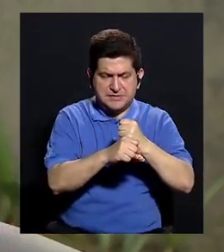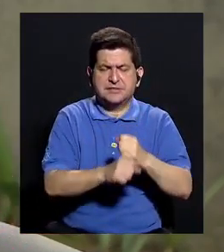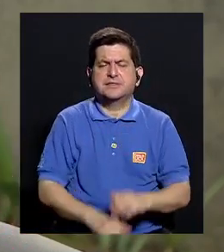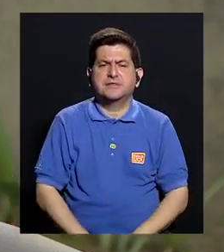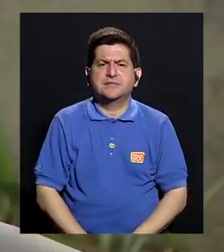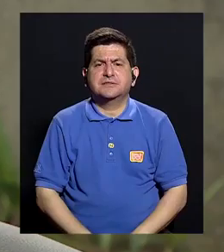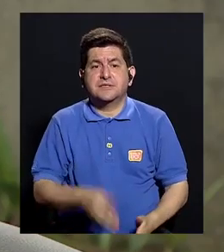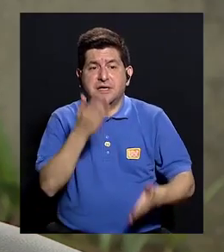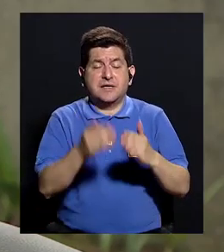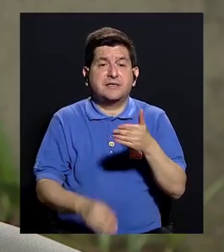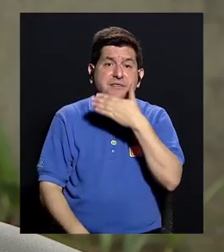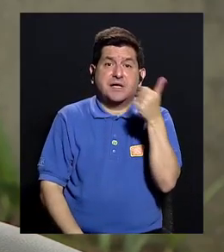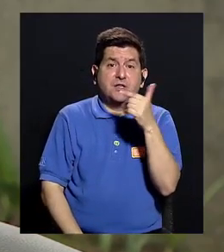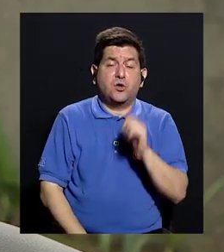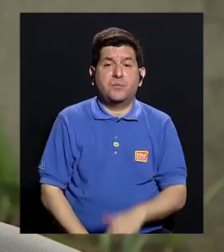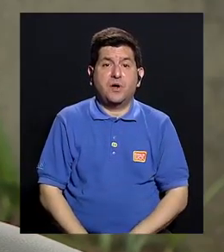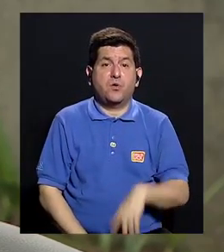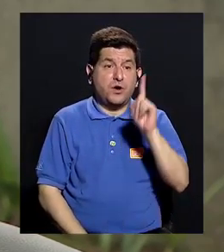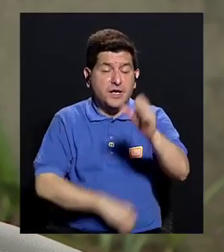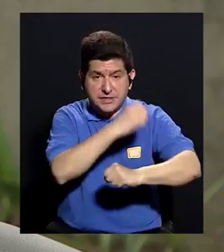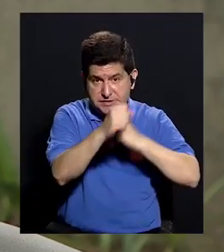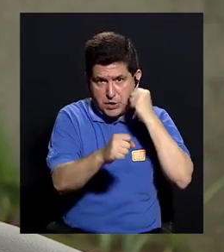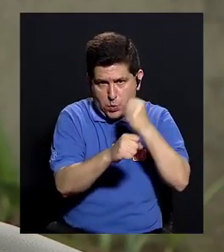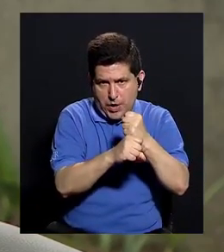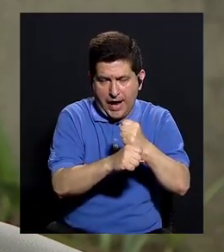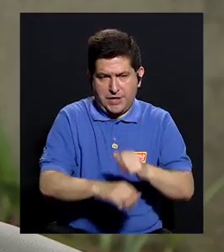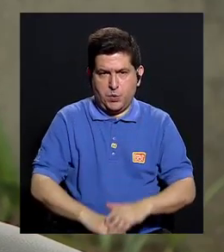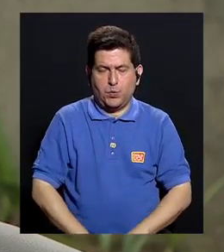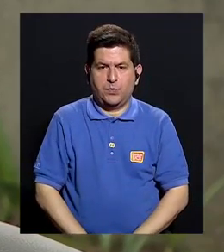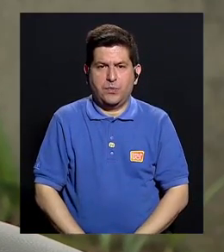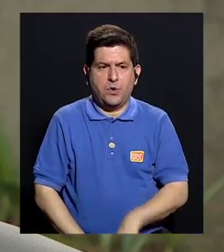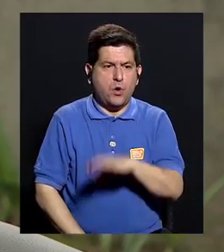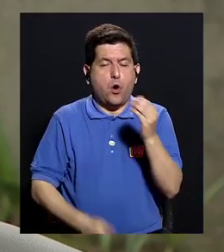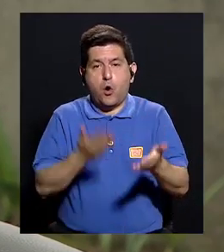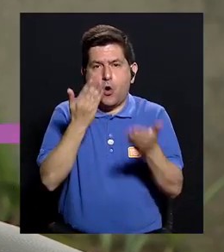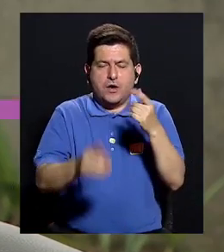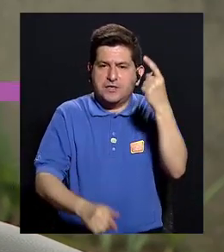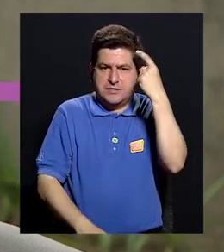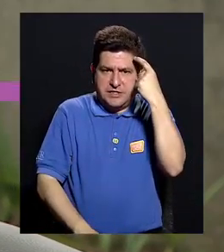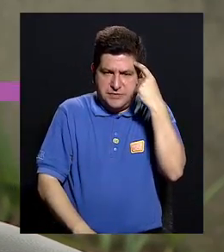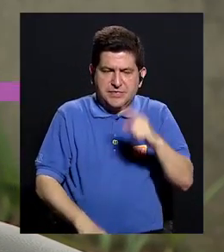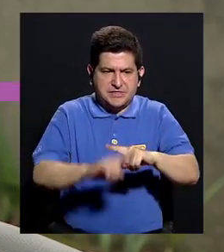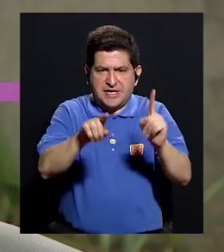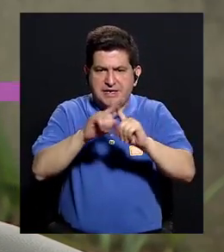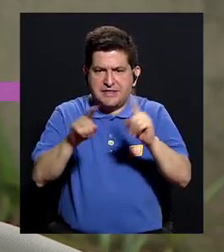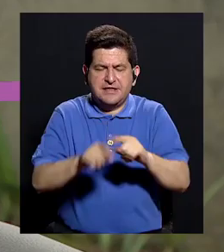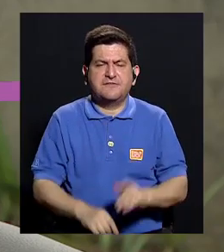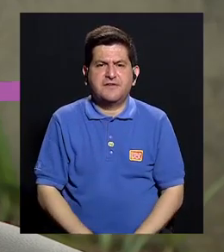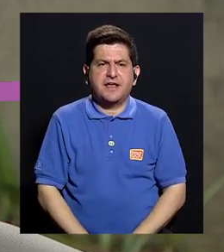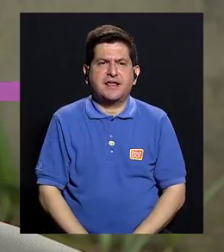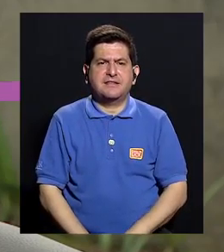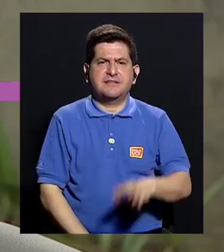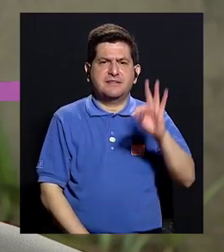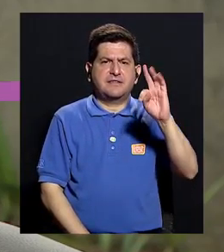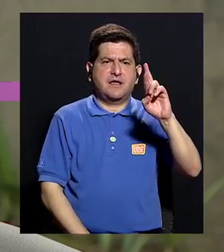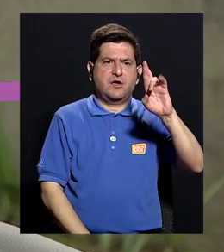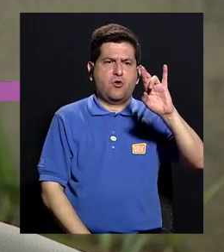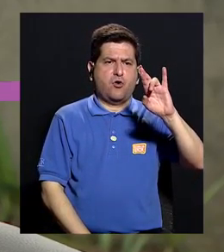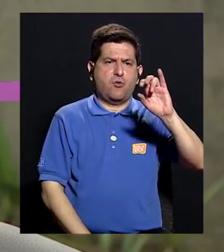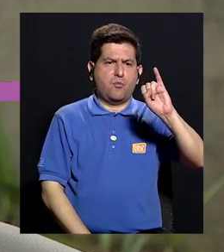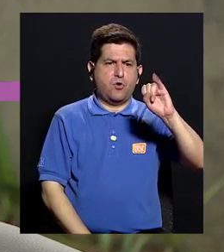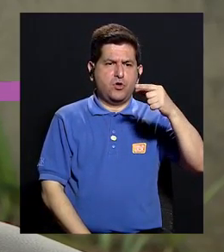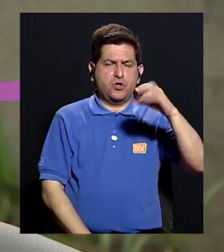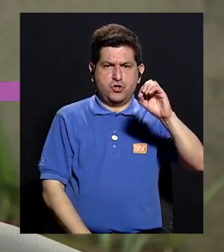Ojalá si fuera posible llegarlo hasta el año en la introducción del gluten. O del trigo, la avena, el sabada y centeno para poder hablarlo un poquito más